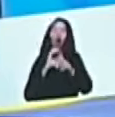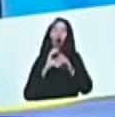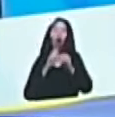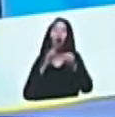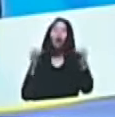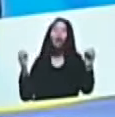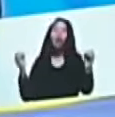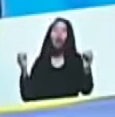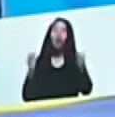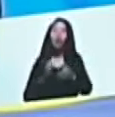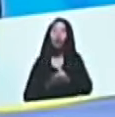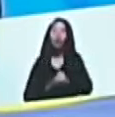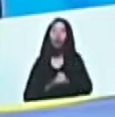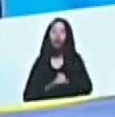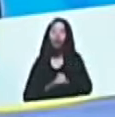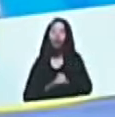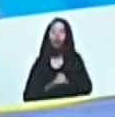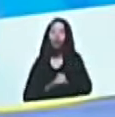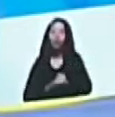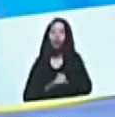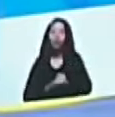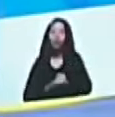dicen que lo creó Maquiavelo,